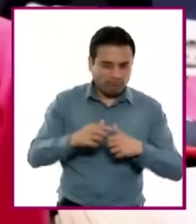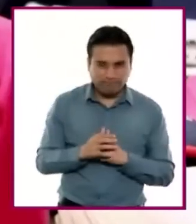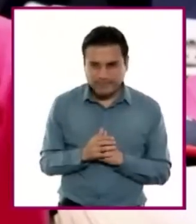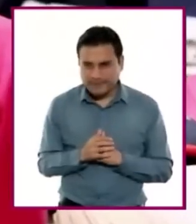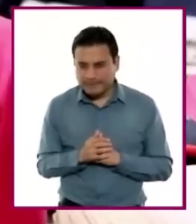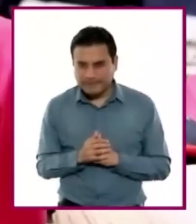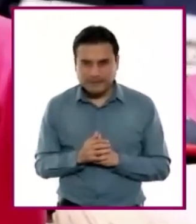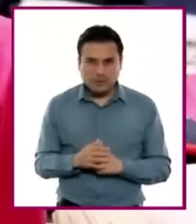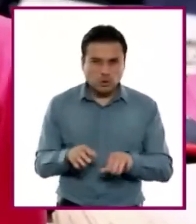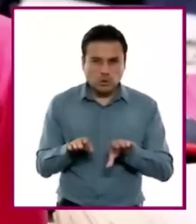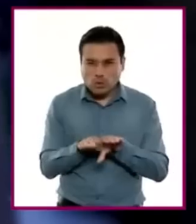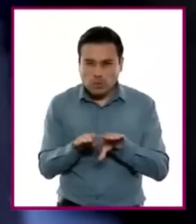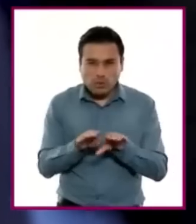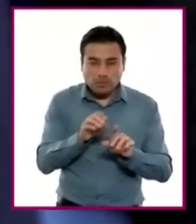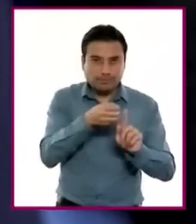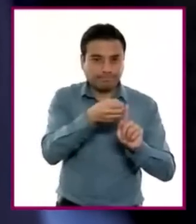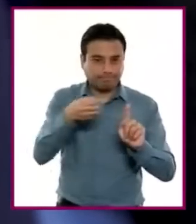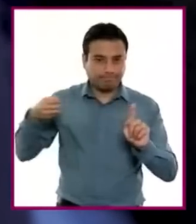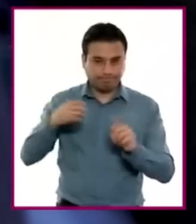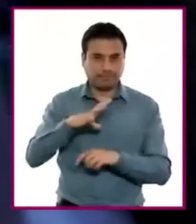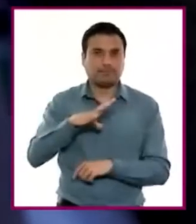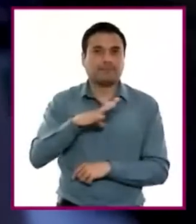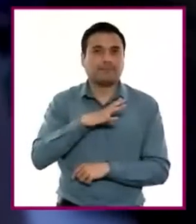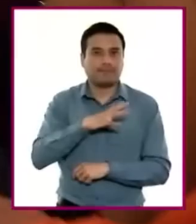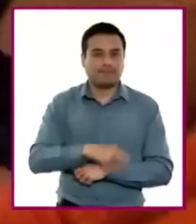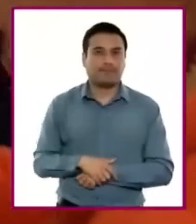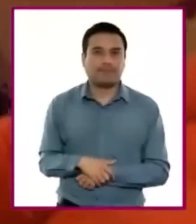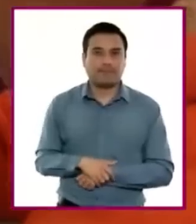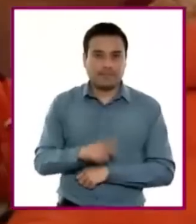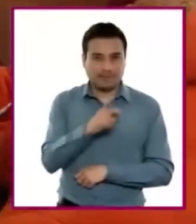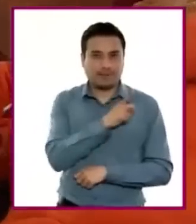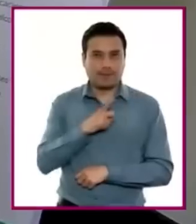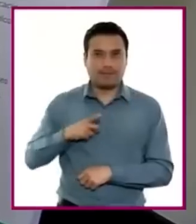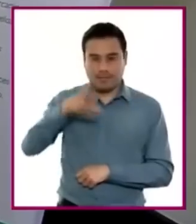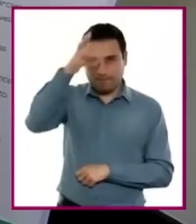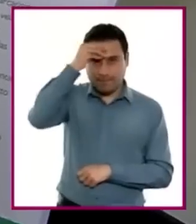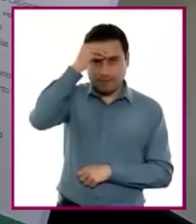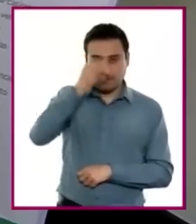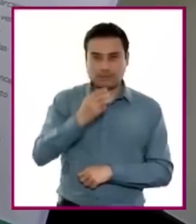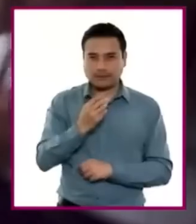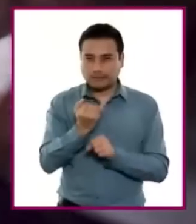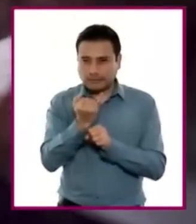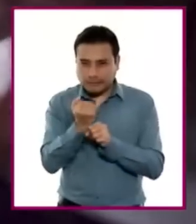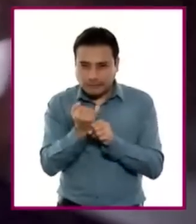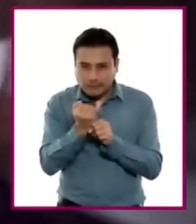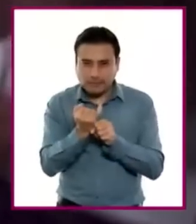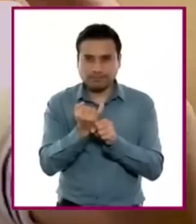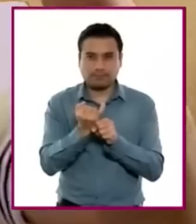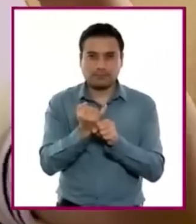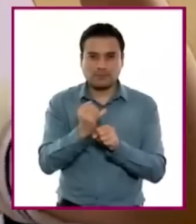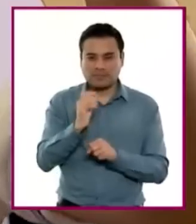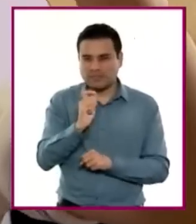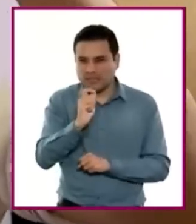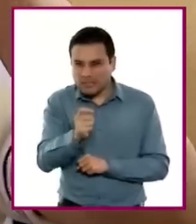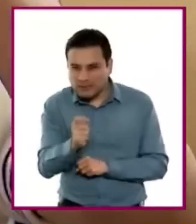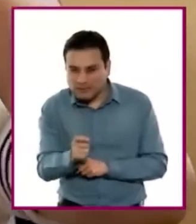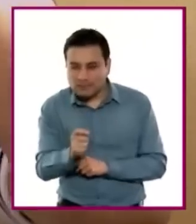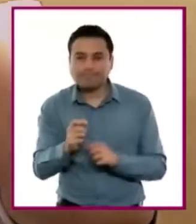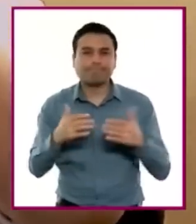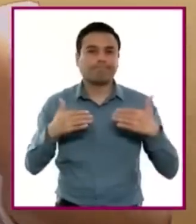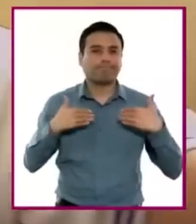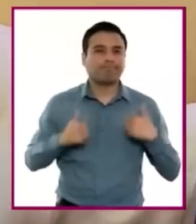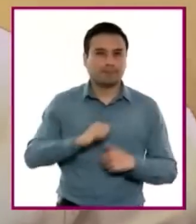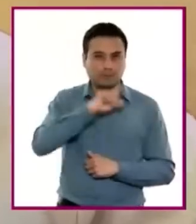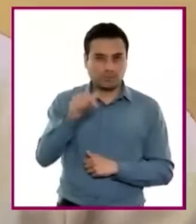conocimientos fundados en el desarrollo de habilidades para indagar, interpretar, modelizar, argumentar